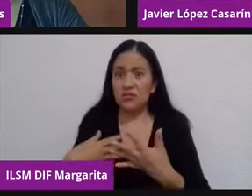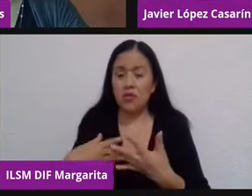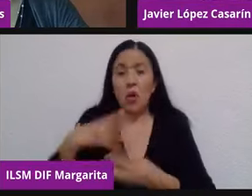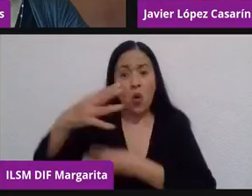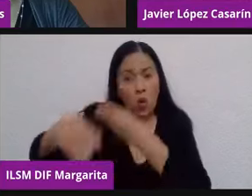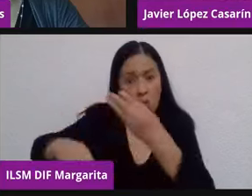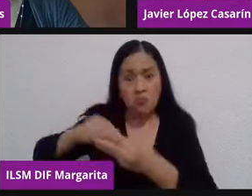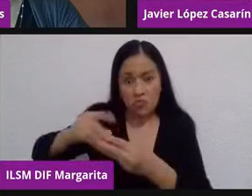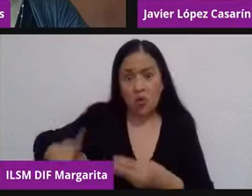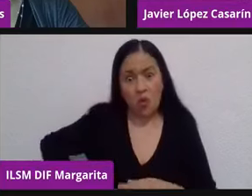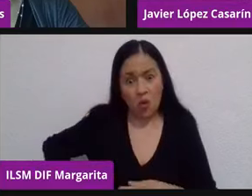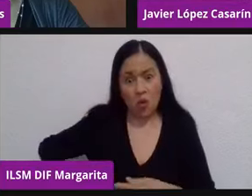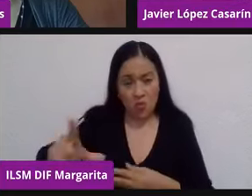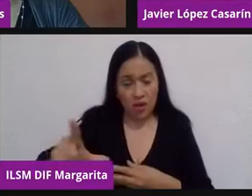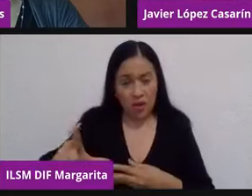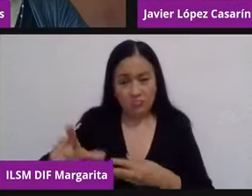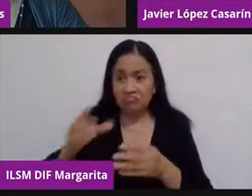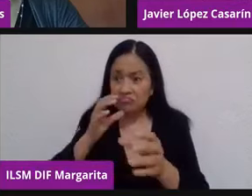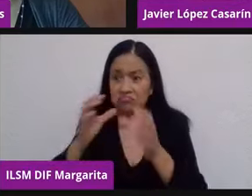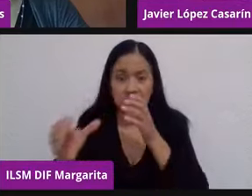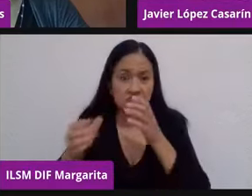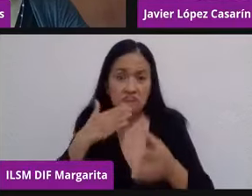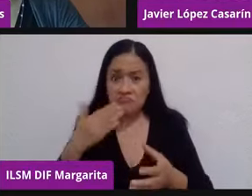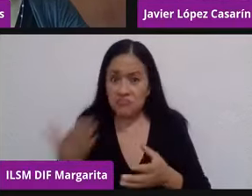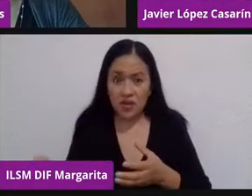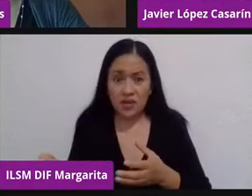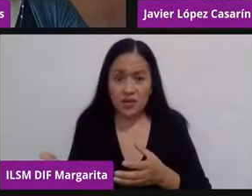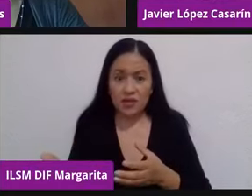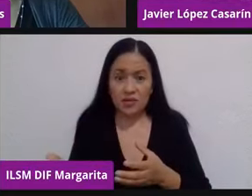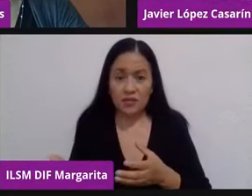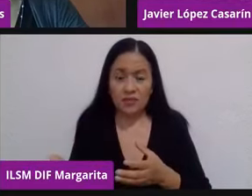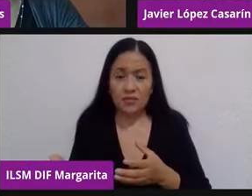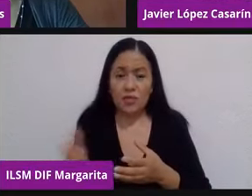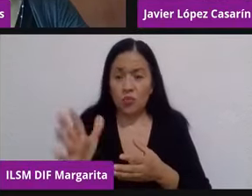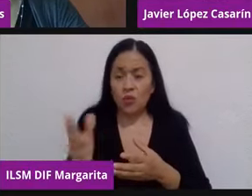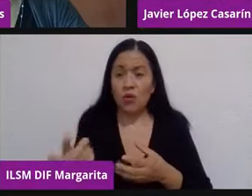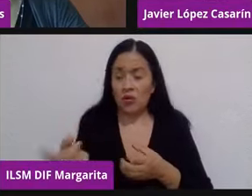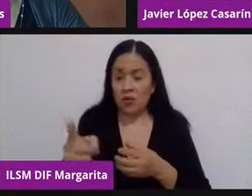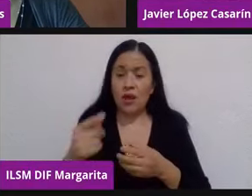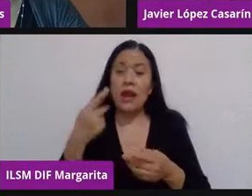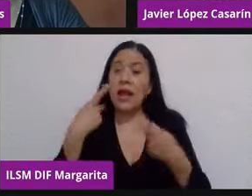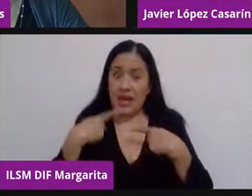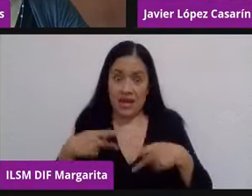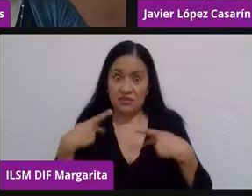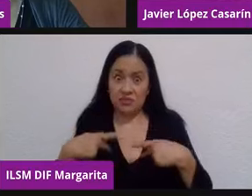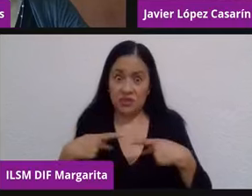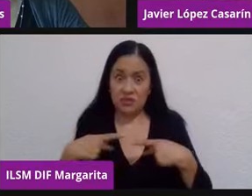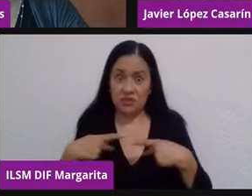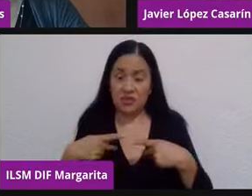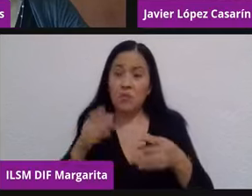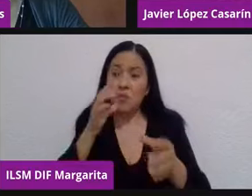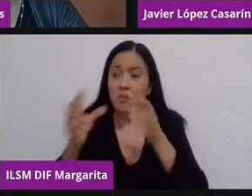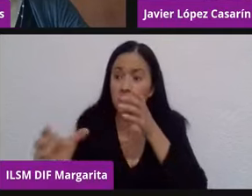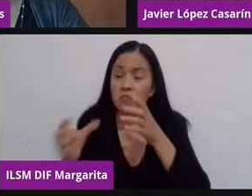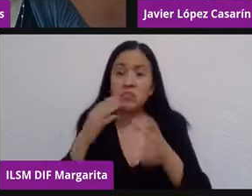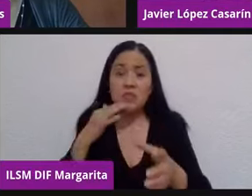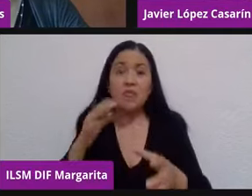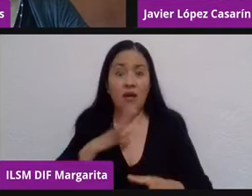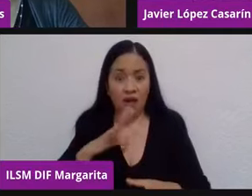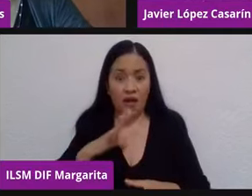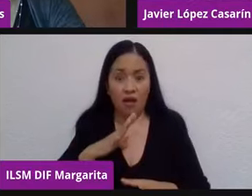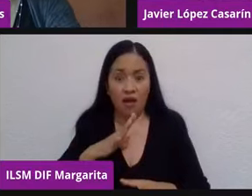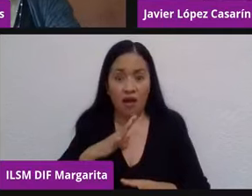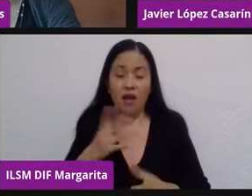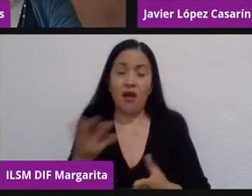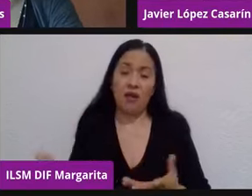canal bidireccional donde la interacción con la ciudadanía va enriqueciendo los esfuerzos que